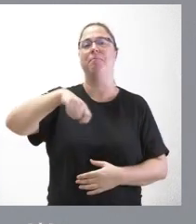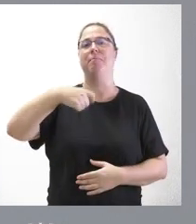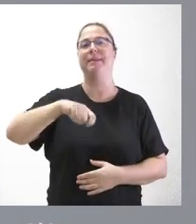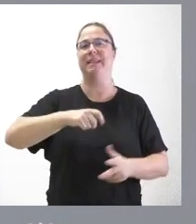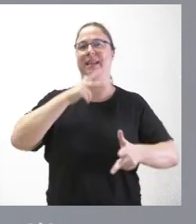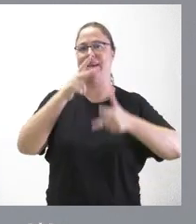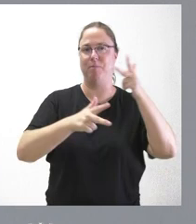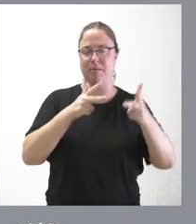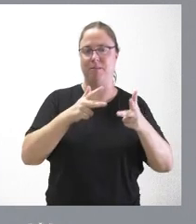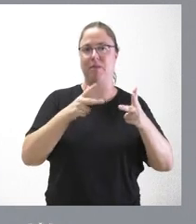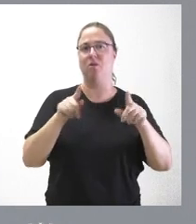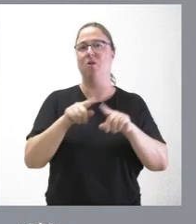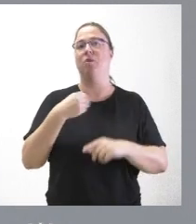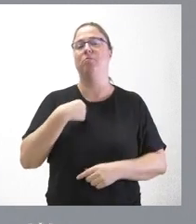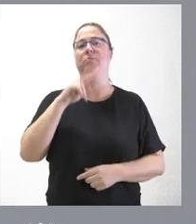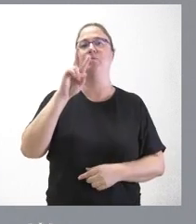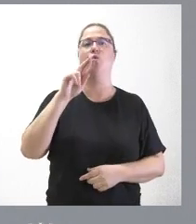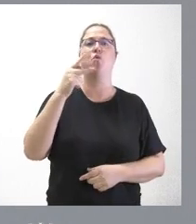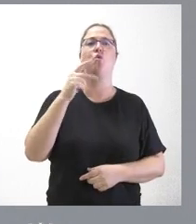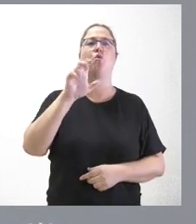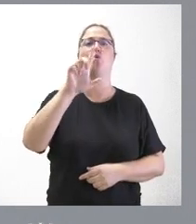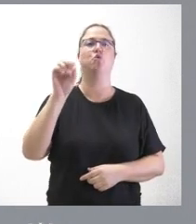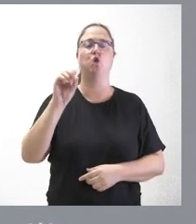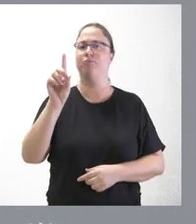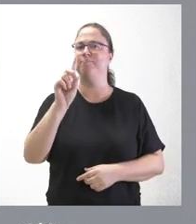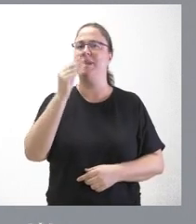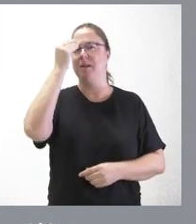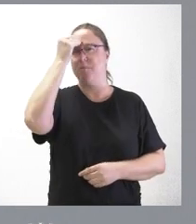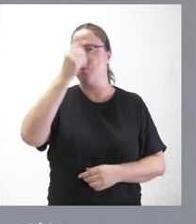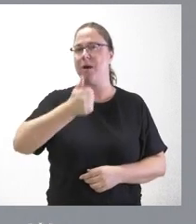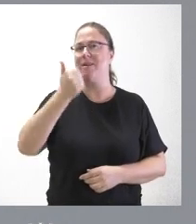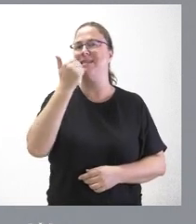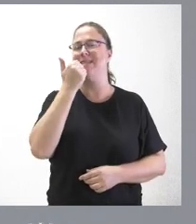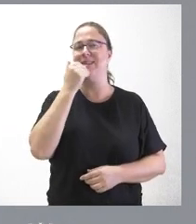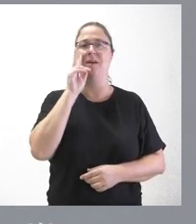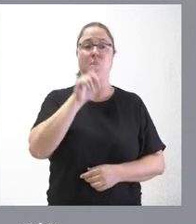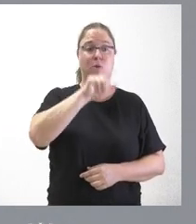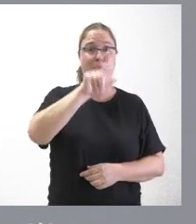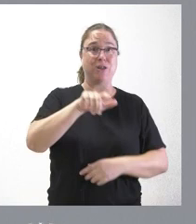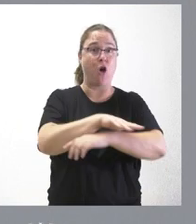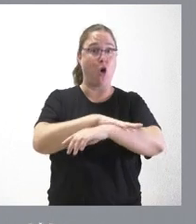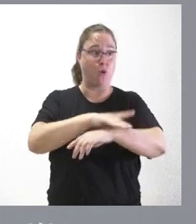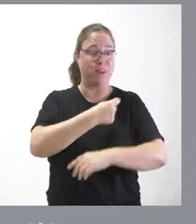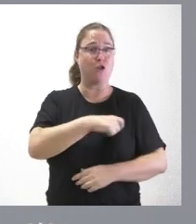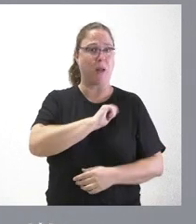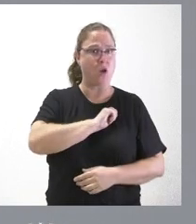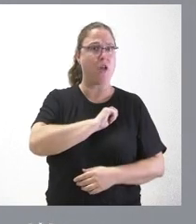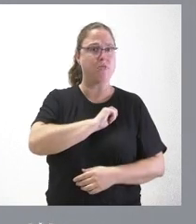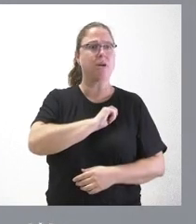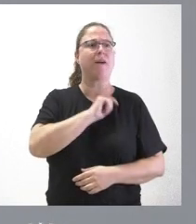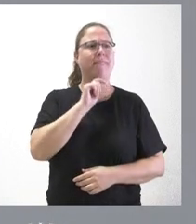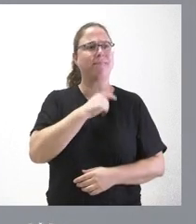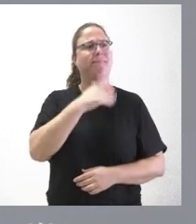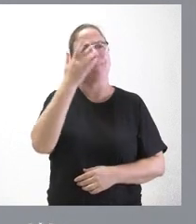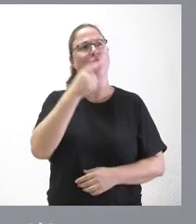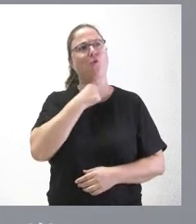País Vasco, el Endacari Urcullu, me preocupa más cuando veo a miembros del Gobierno de España muy receptivo a esta idea